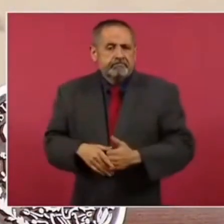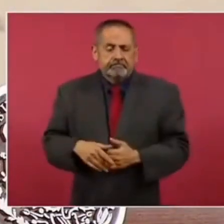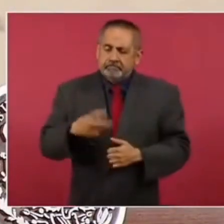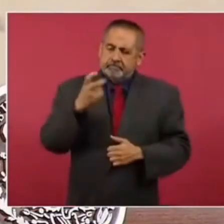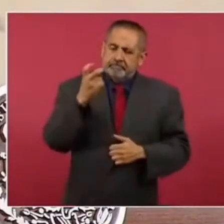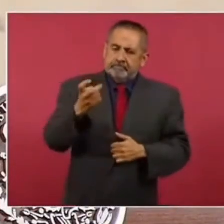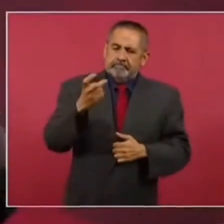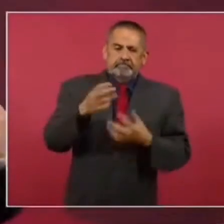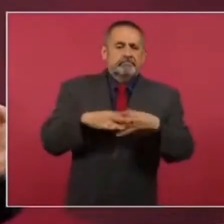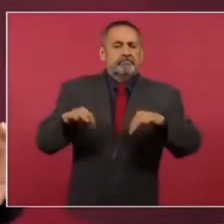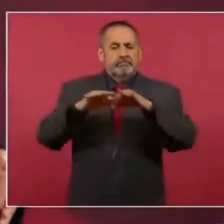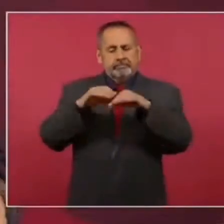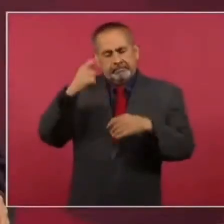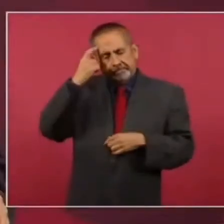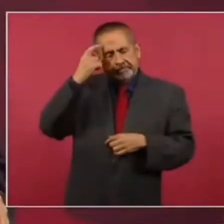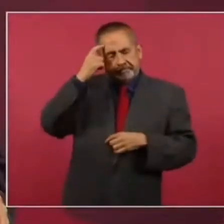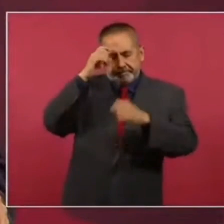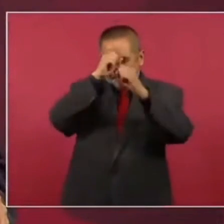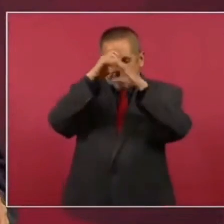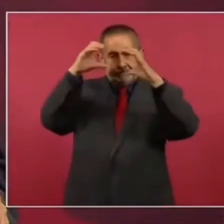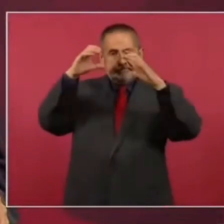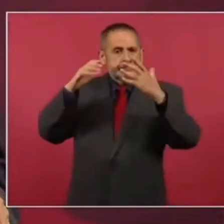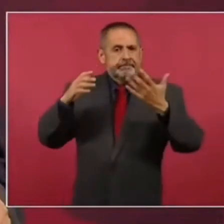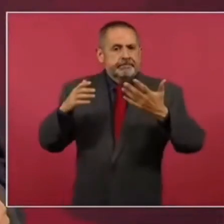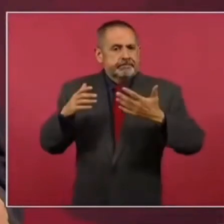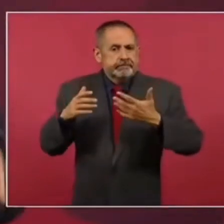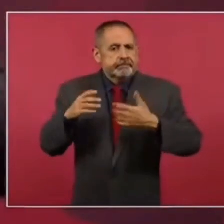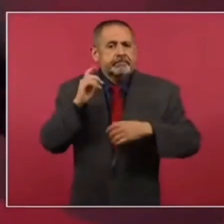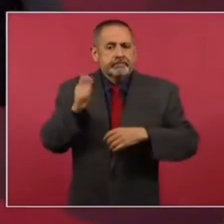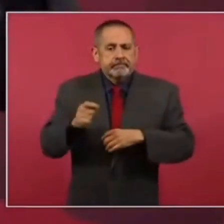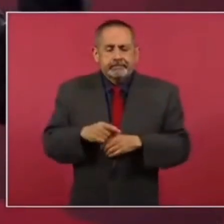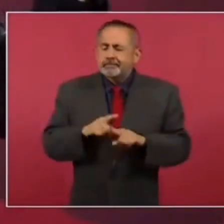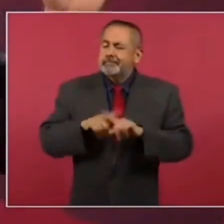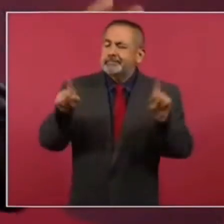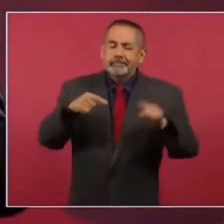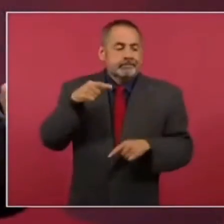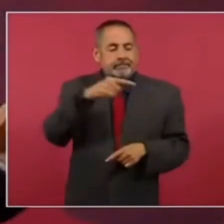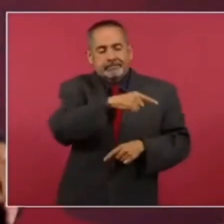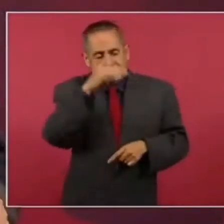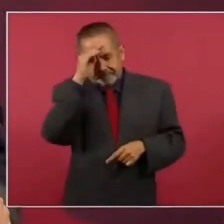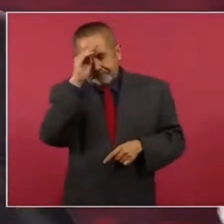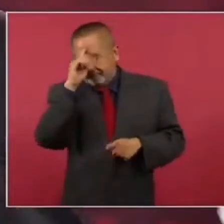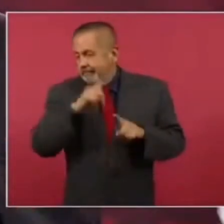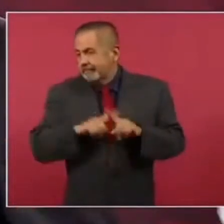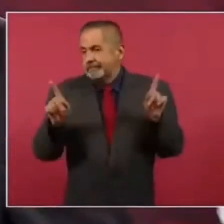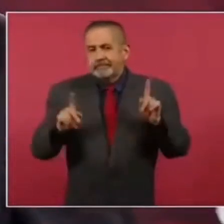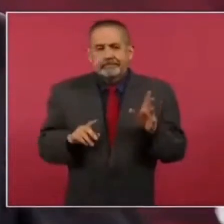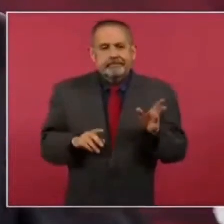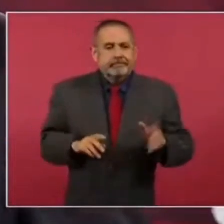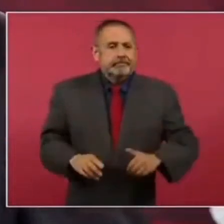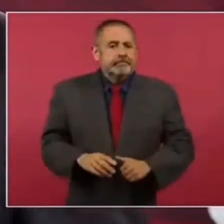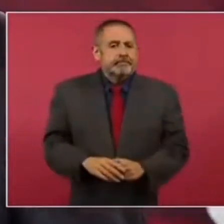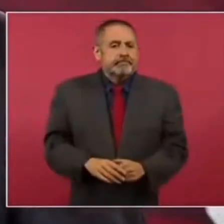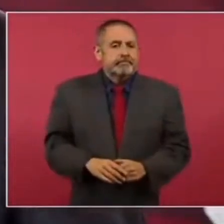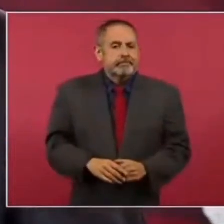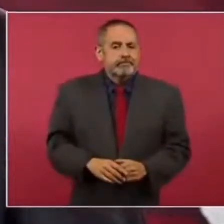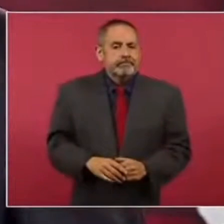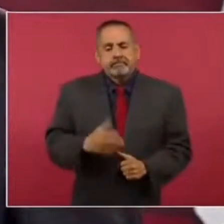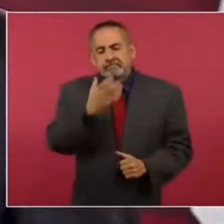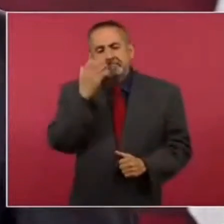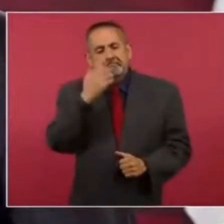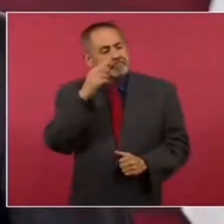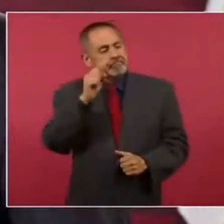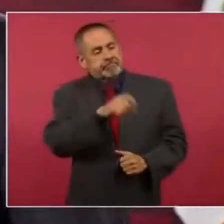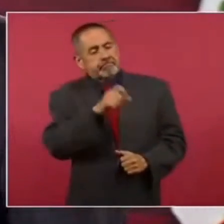con una concepción distinta a lo que por lo